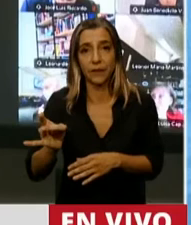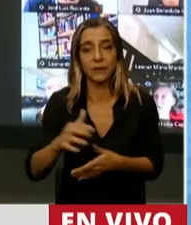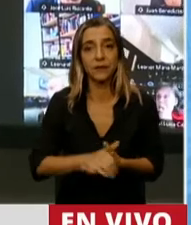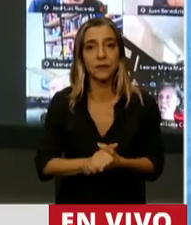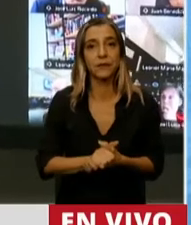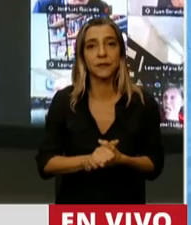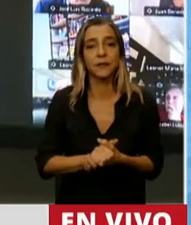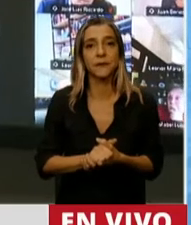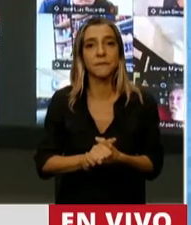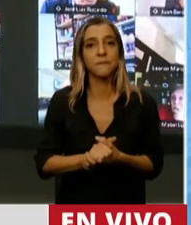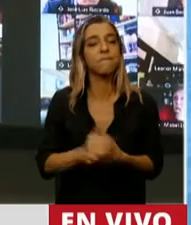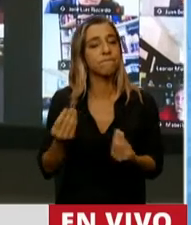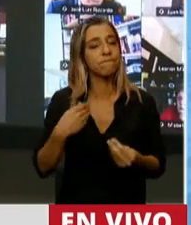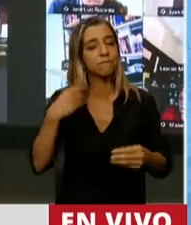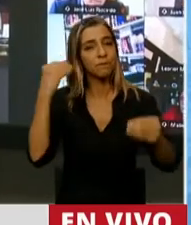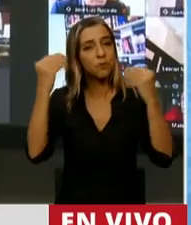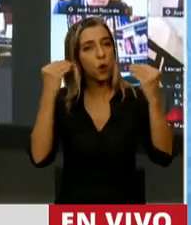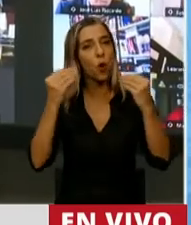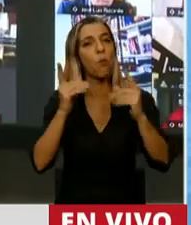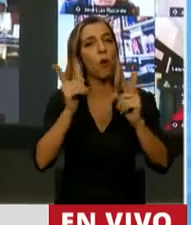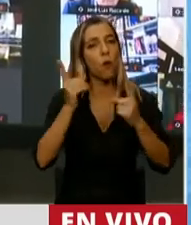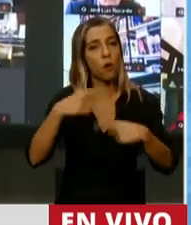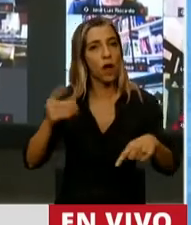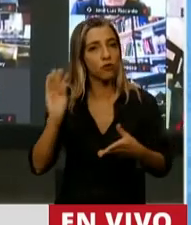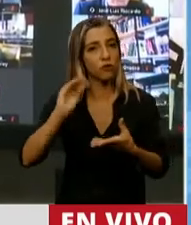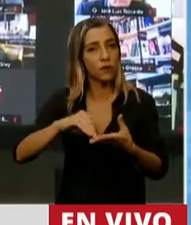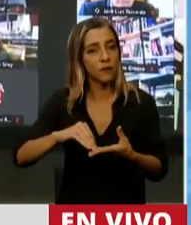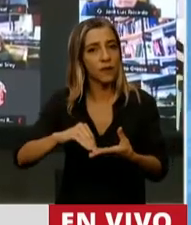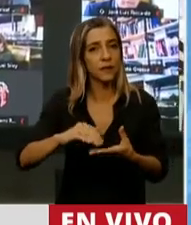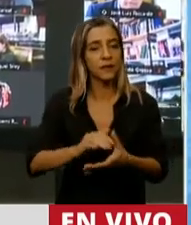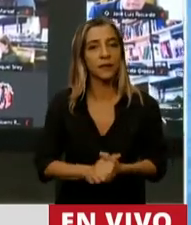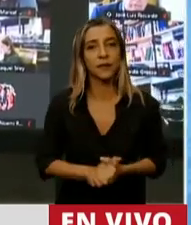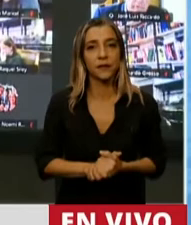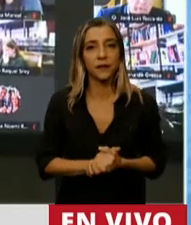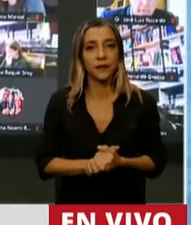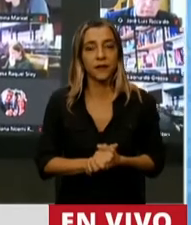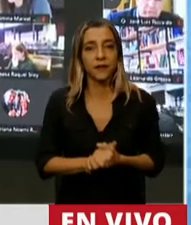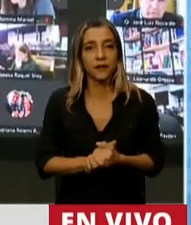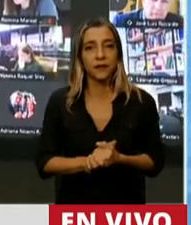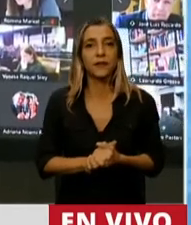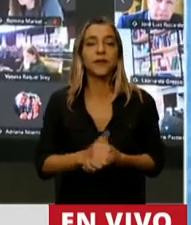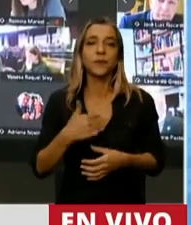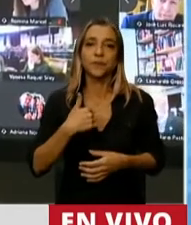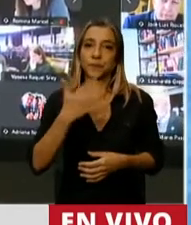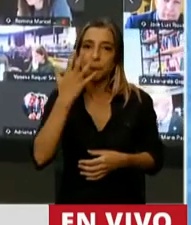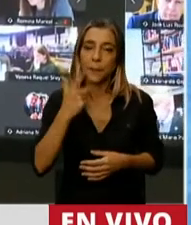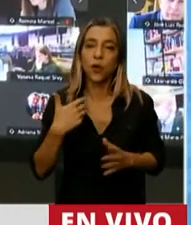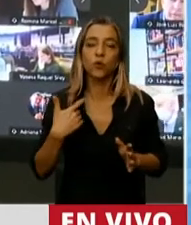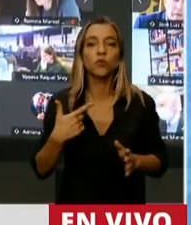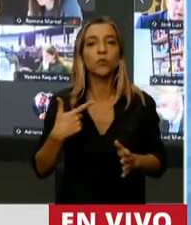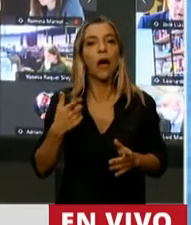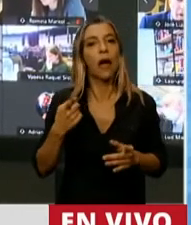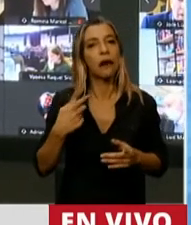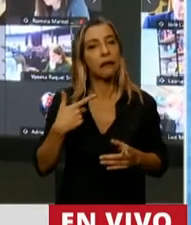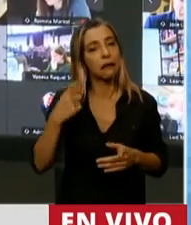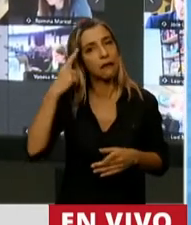creíble. Me preocupan más otras cosas para tratar de también ser un poquito más original y insistir en algunas cosas que nos fueron mencionadas,